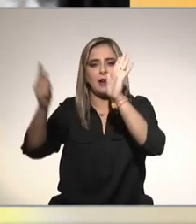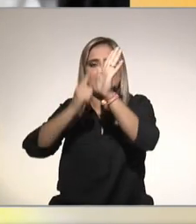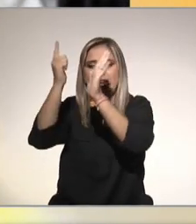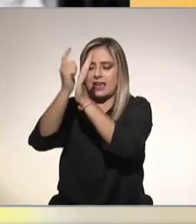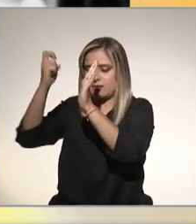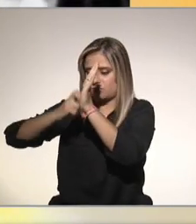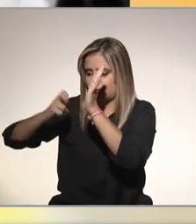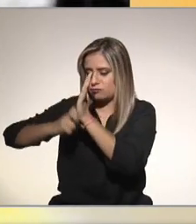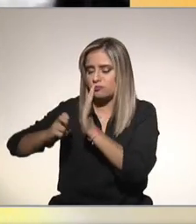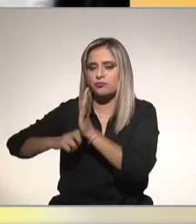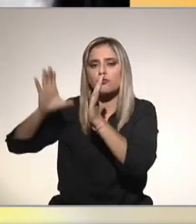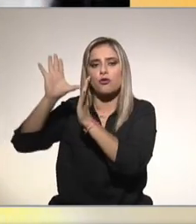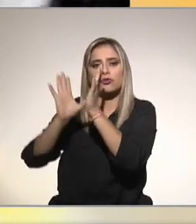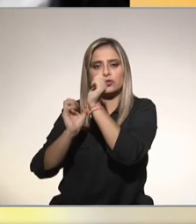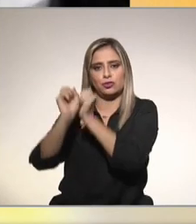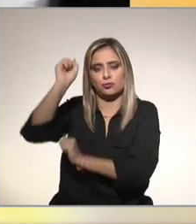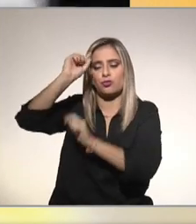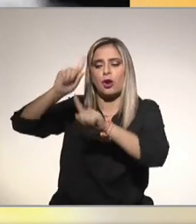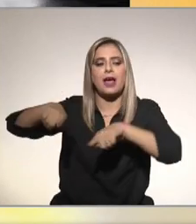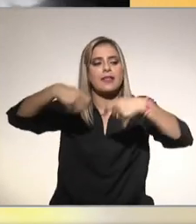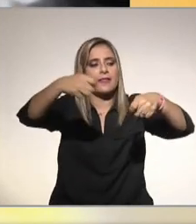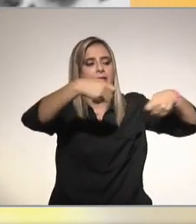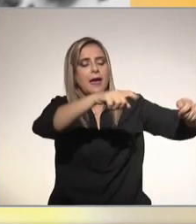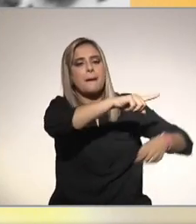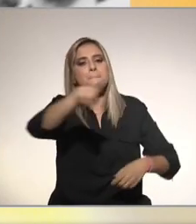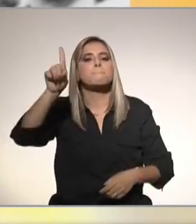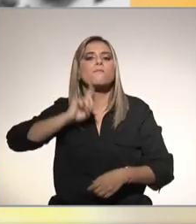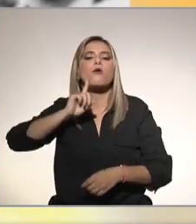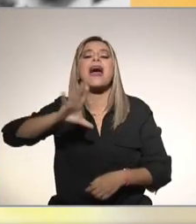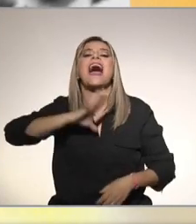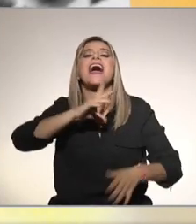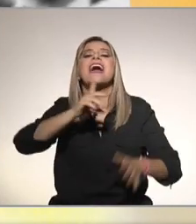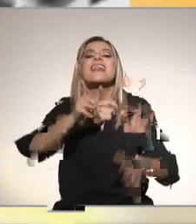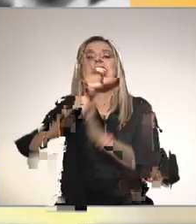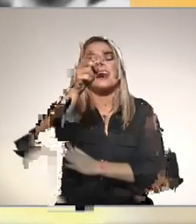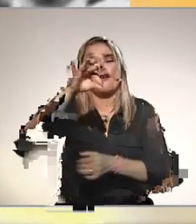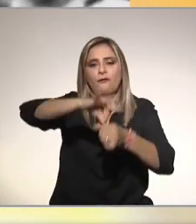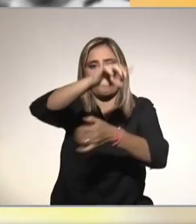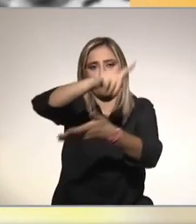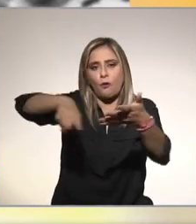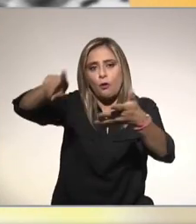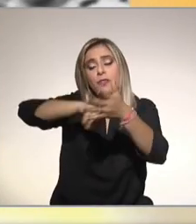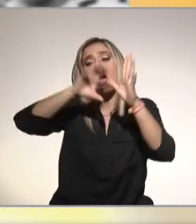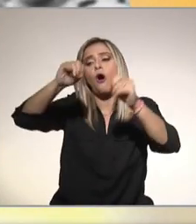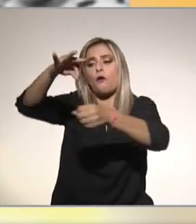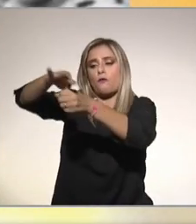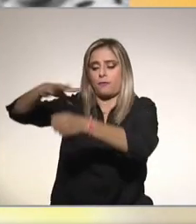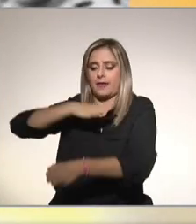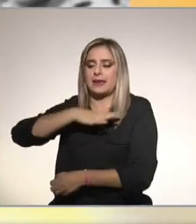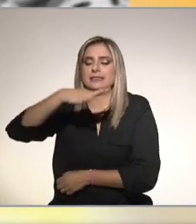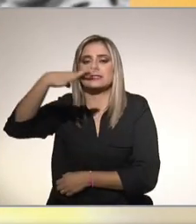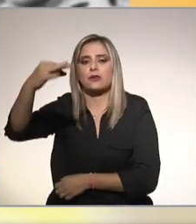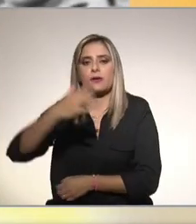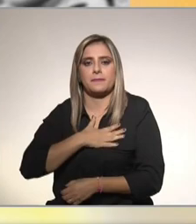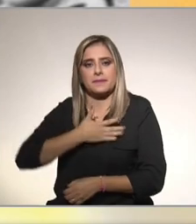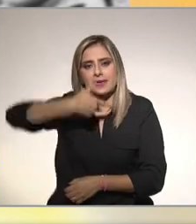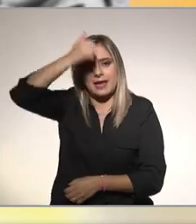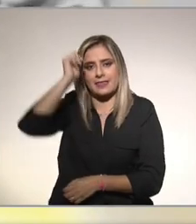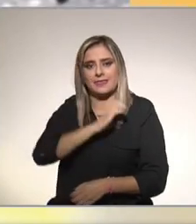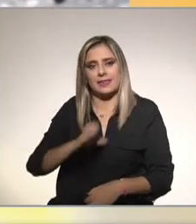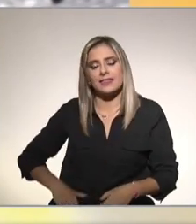constitucionales otorgando a las mujeres el derecho a votar y ser votadas para puestos de elección popular